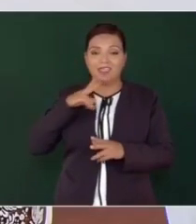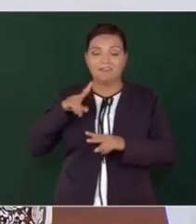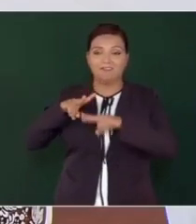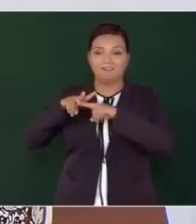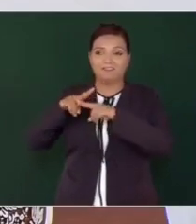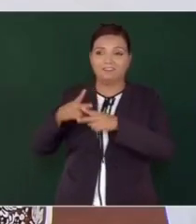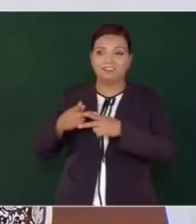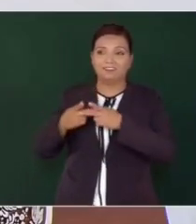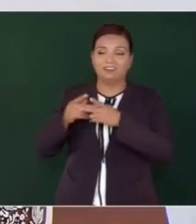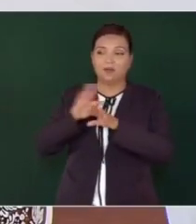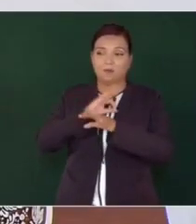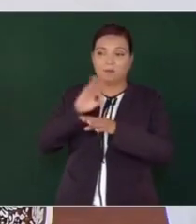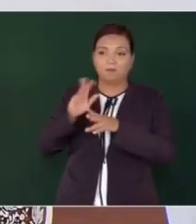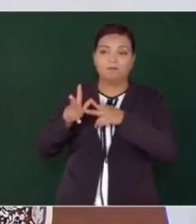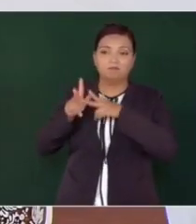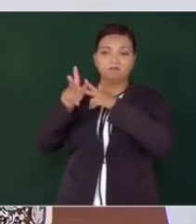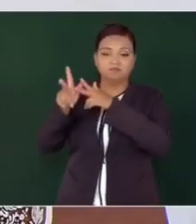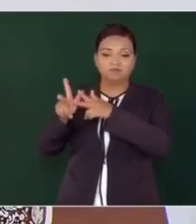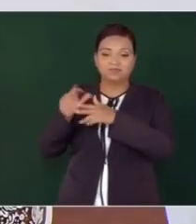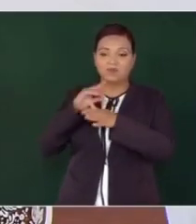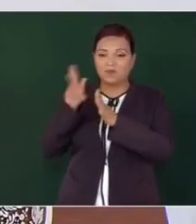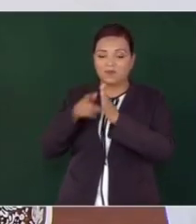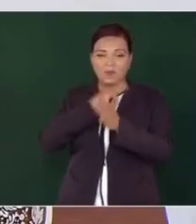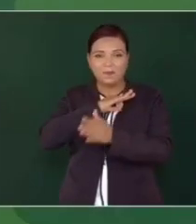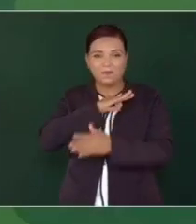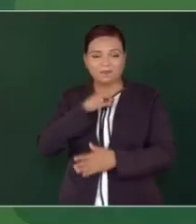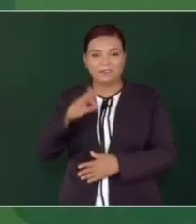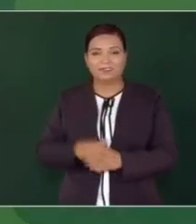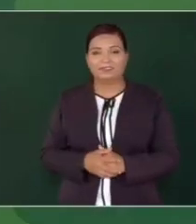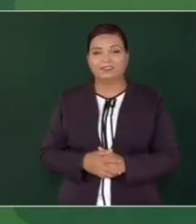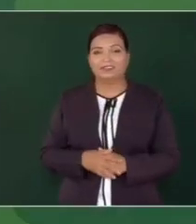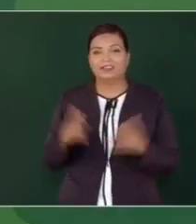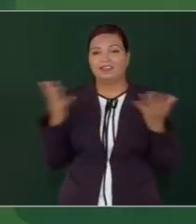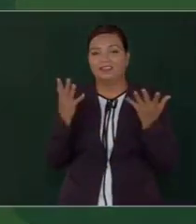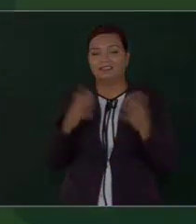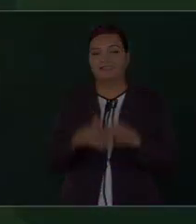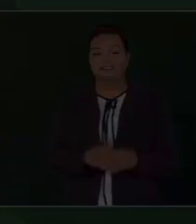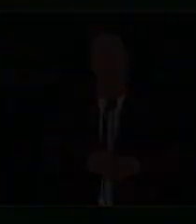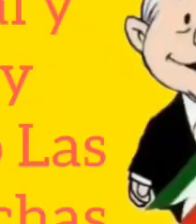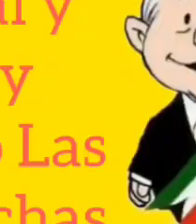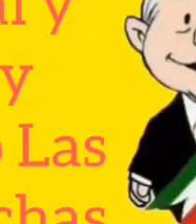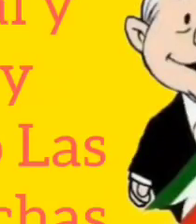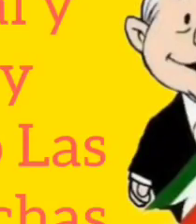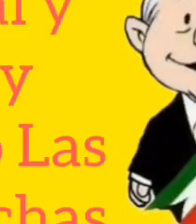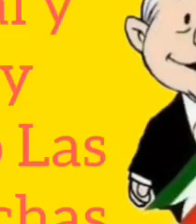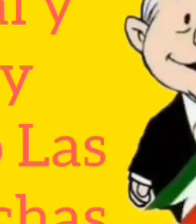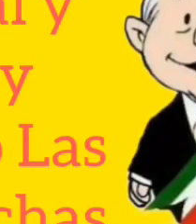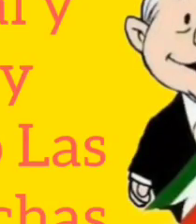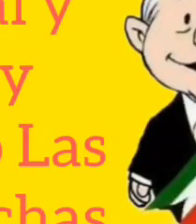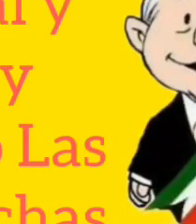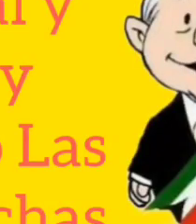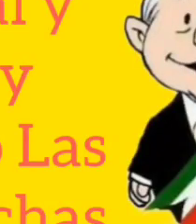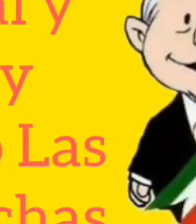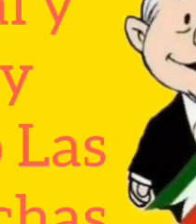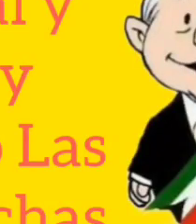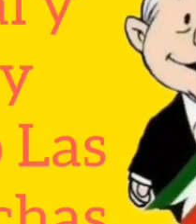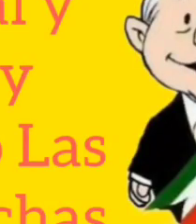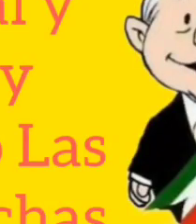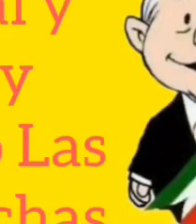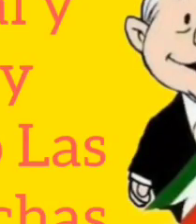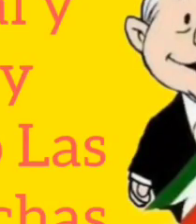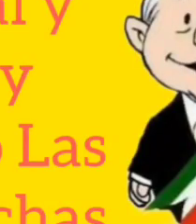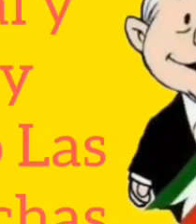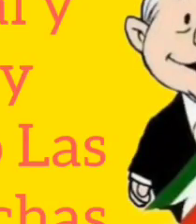Y es posible hacerlo. Por favor los invito, suscríbete en los